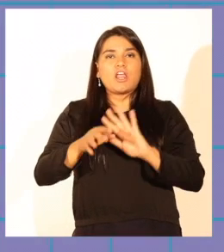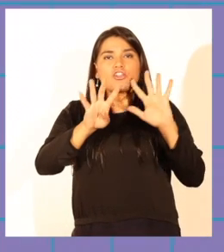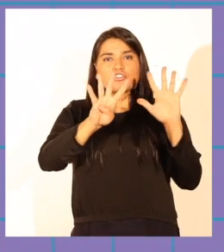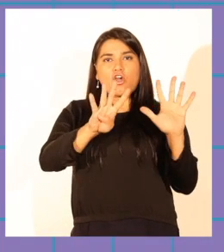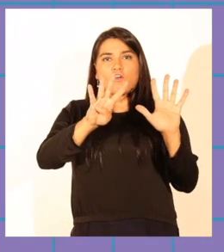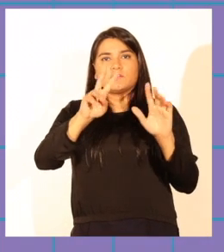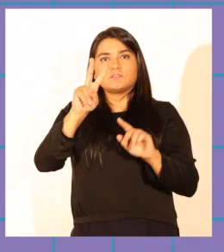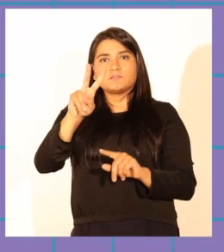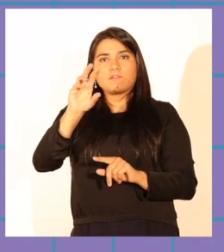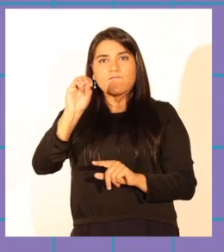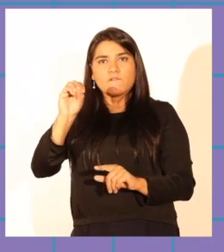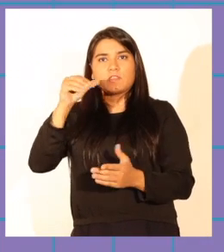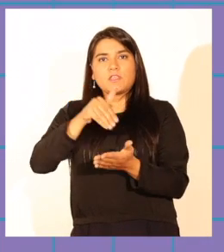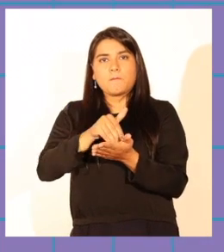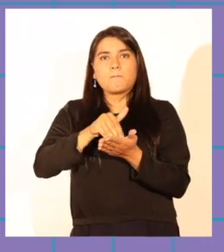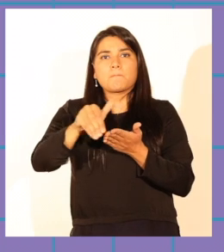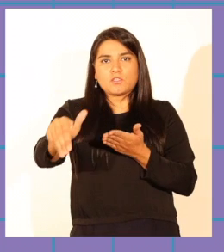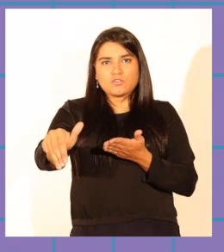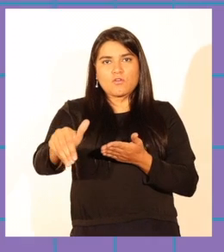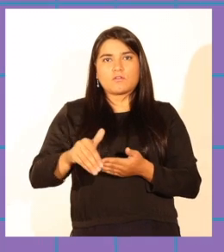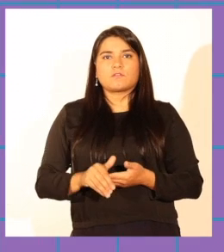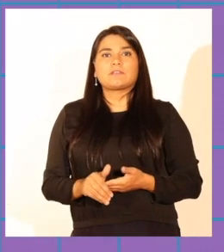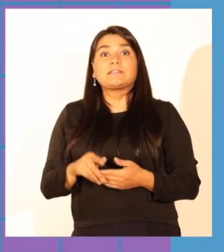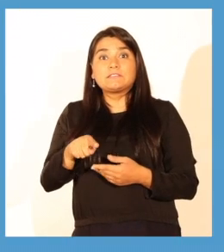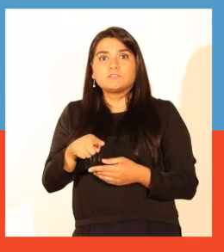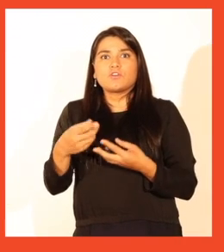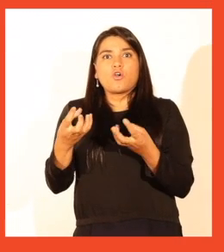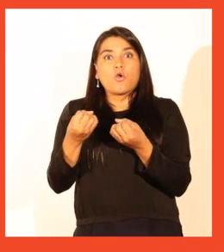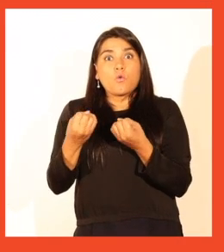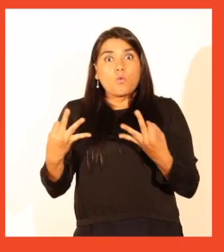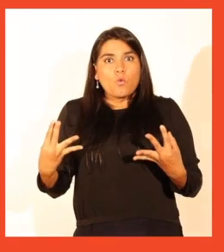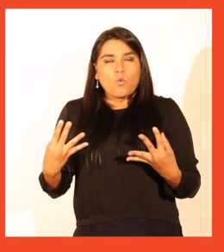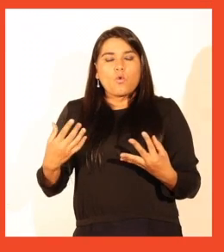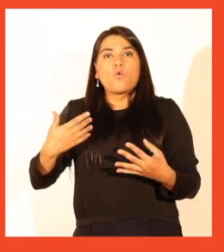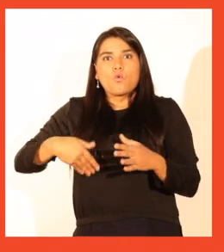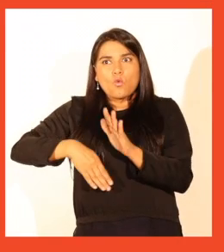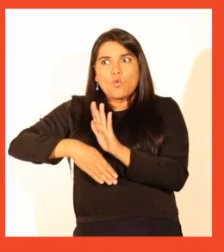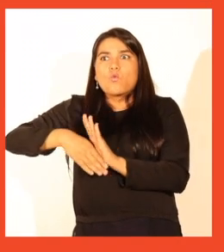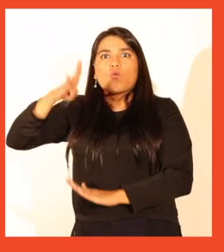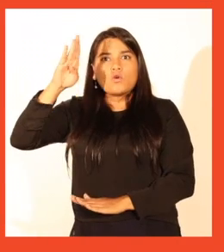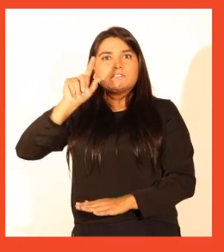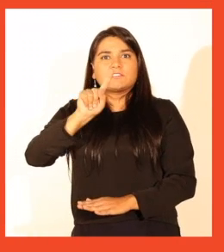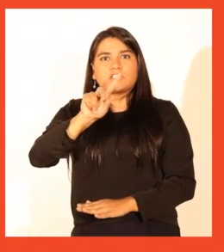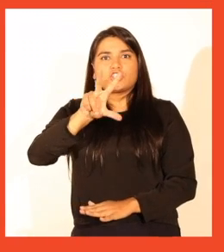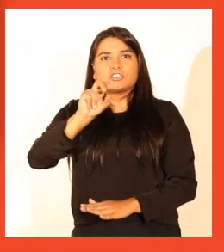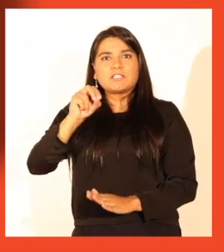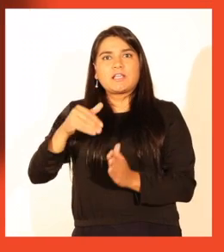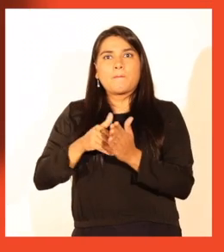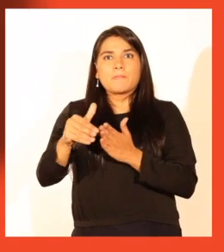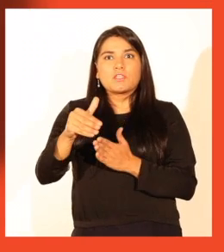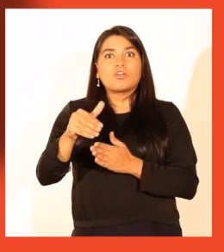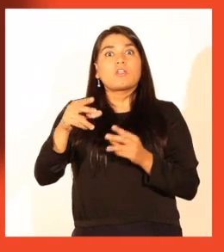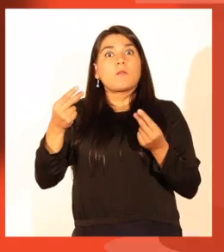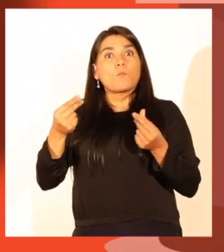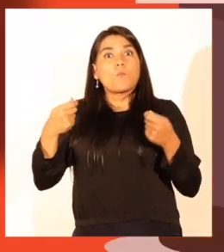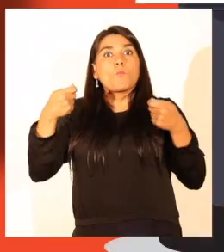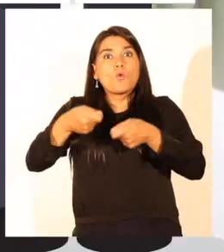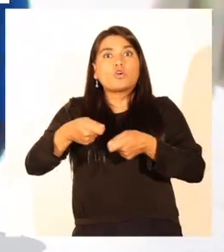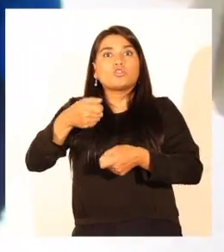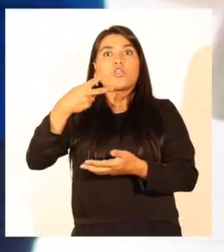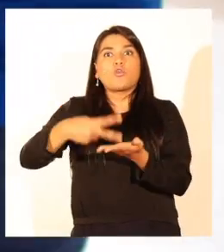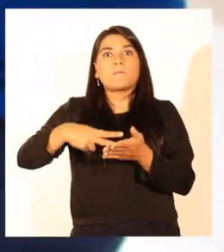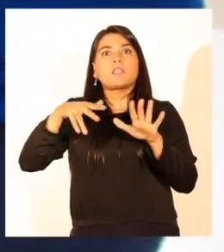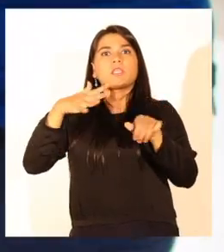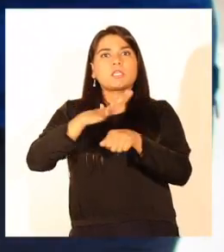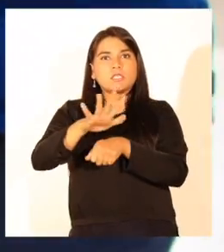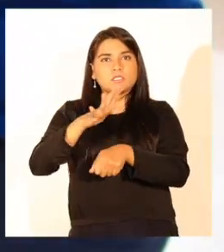920 millones de pesos, cifra que superó en casi 180 millones de pesos el monto